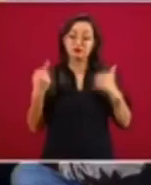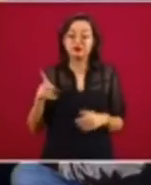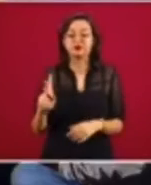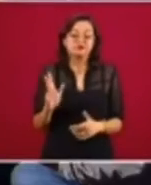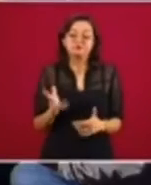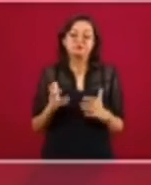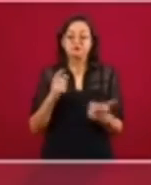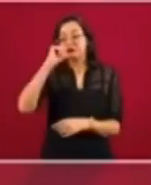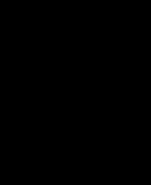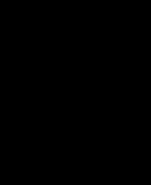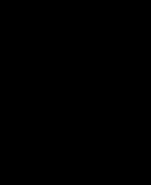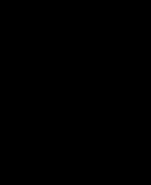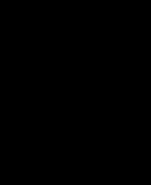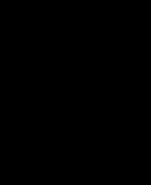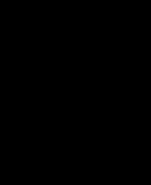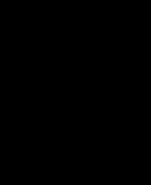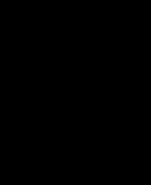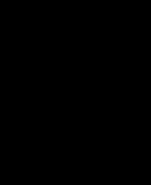de información, de comunicación.